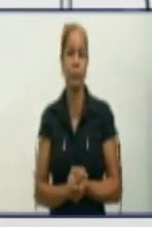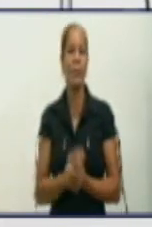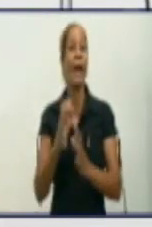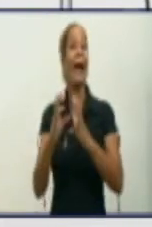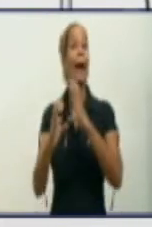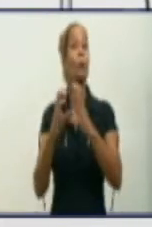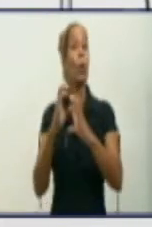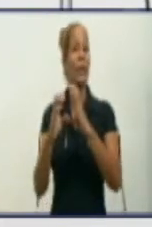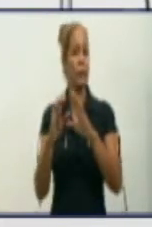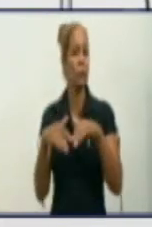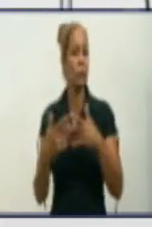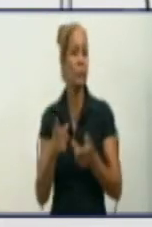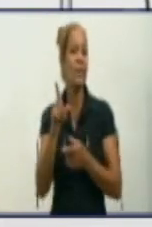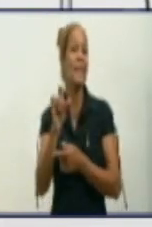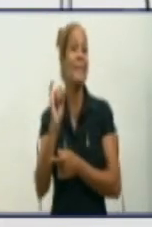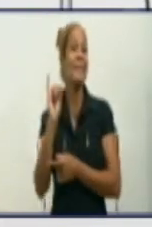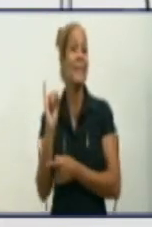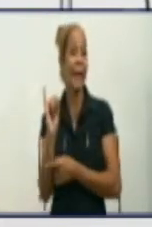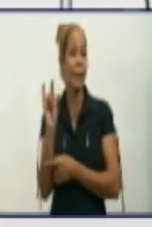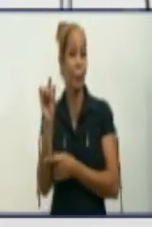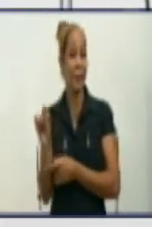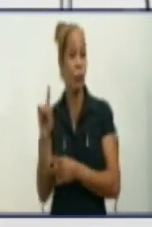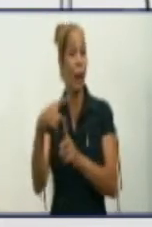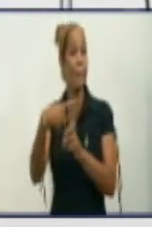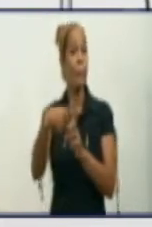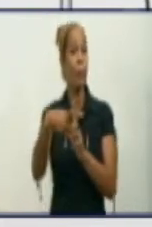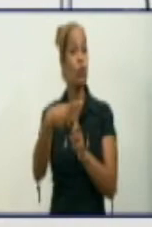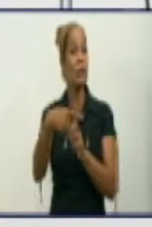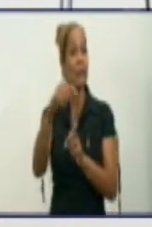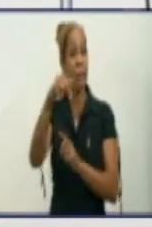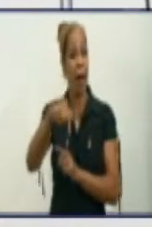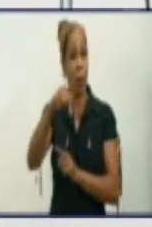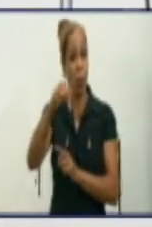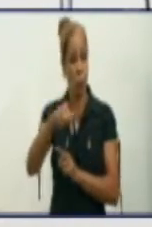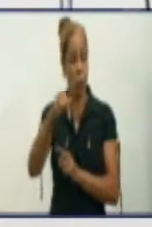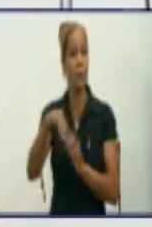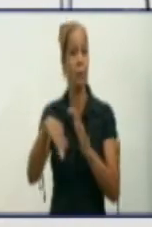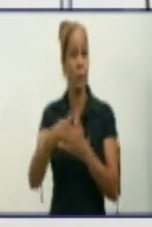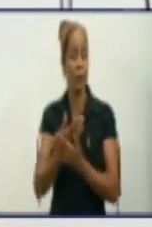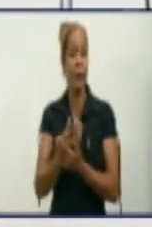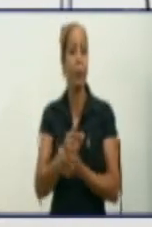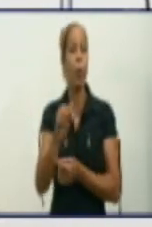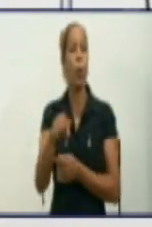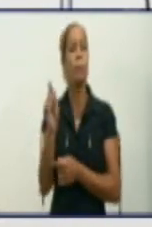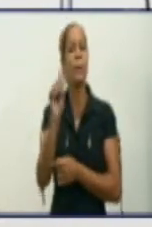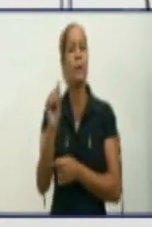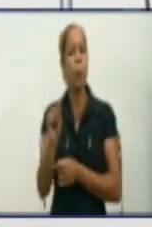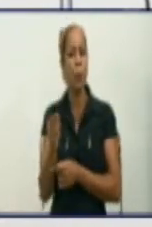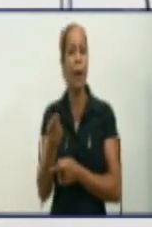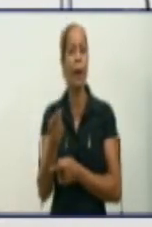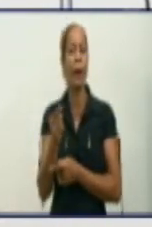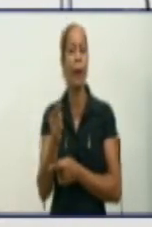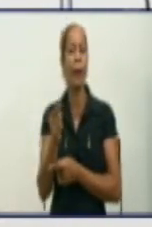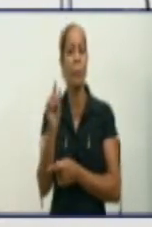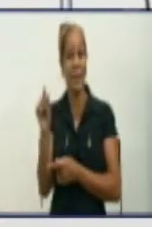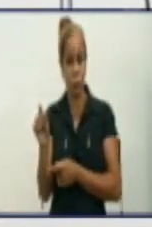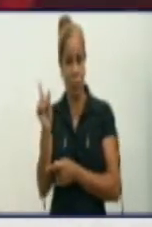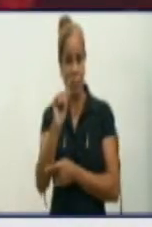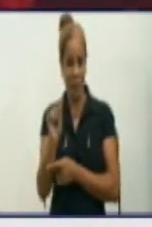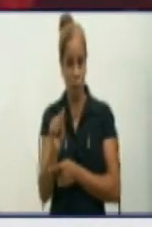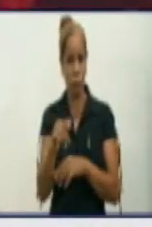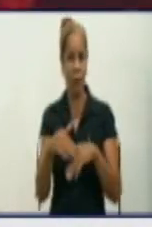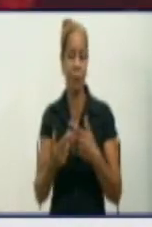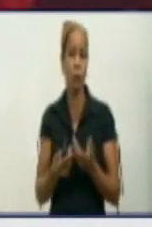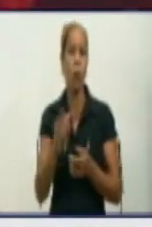casos, 16 casos en Cautocristo. Había un televidente preguntando. Una persona dice que